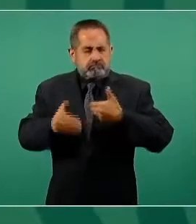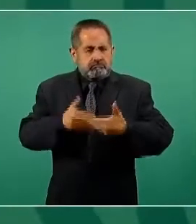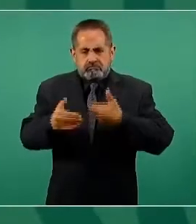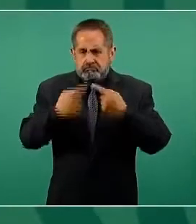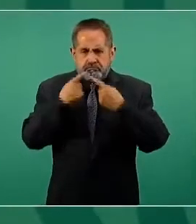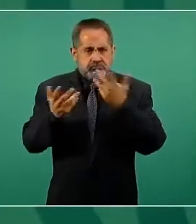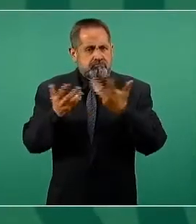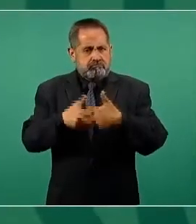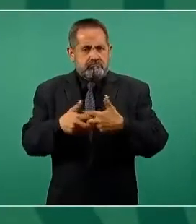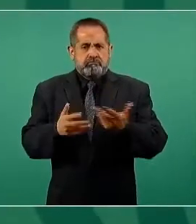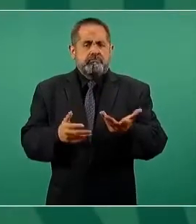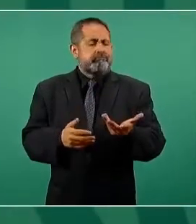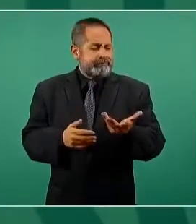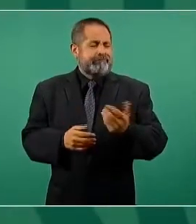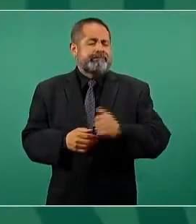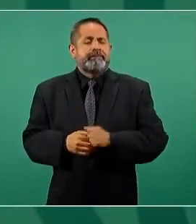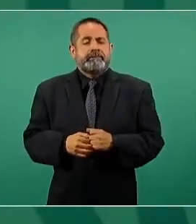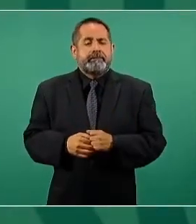Yo sí quiero